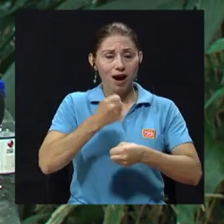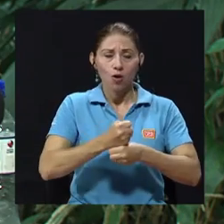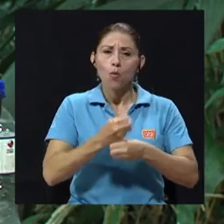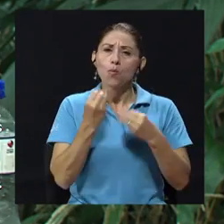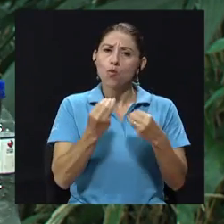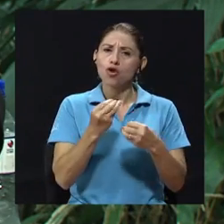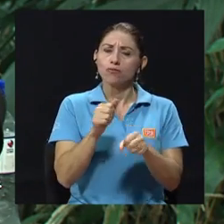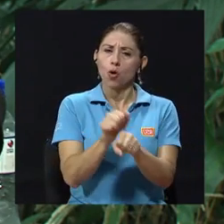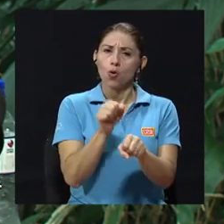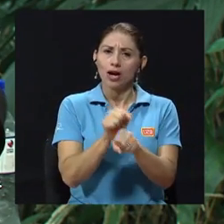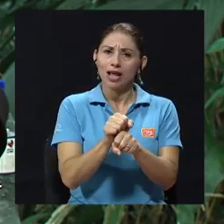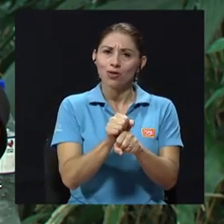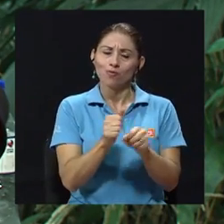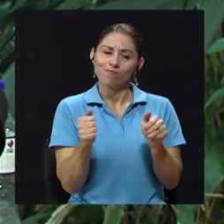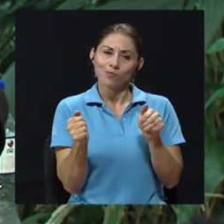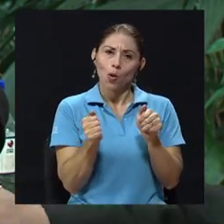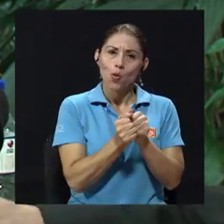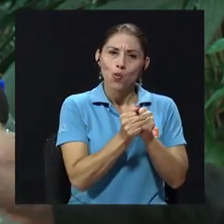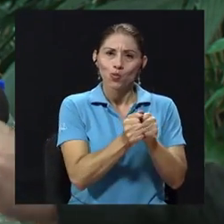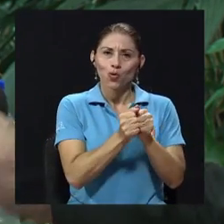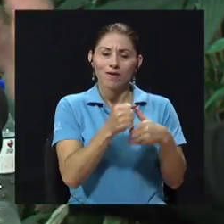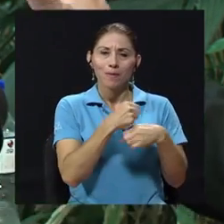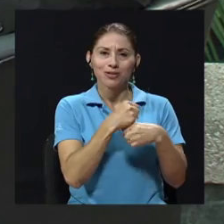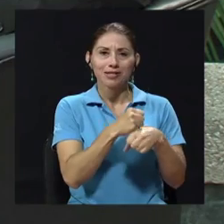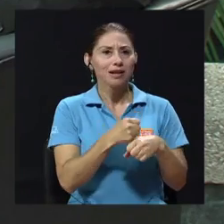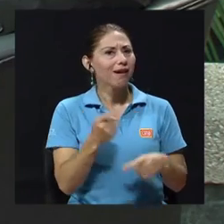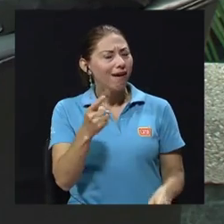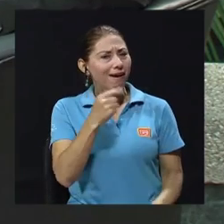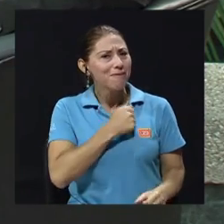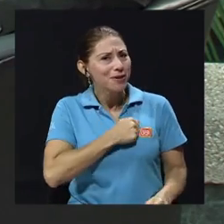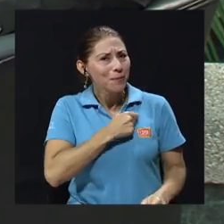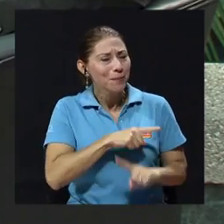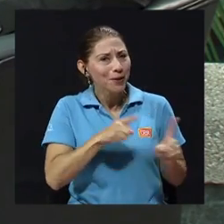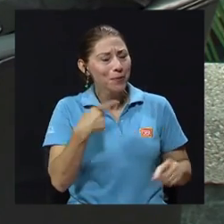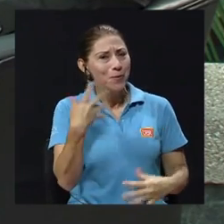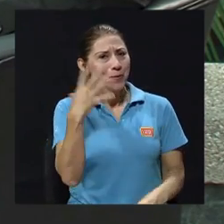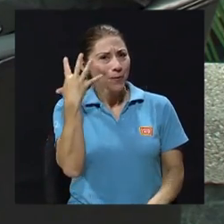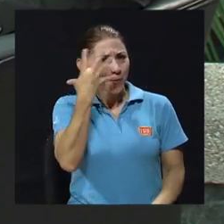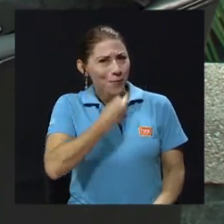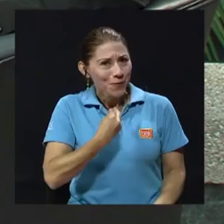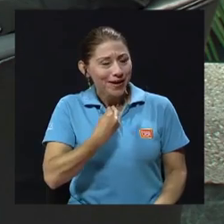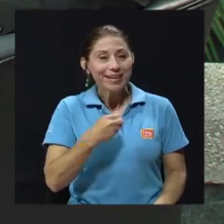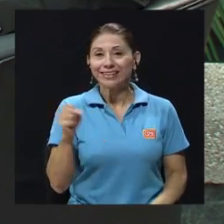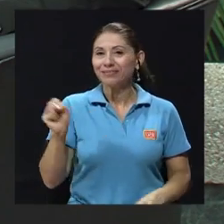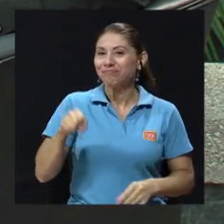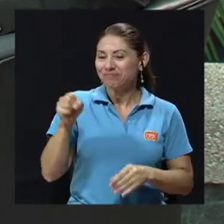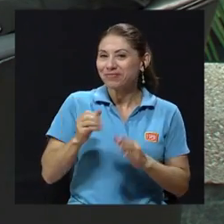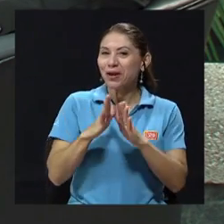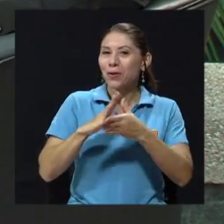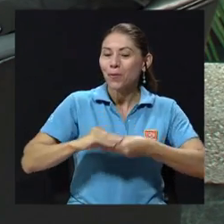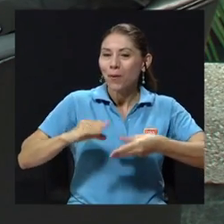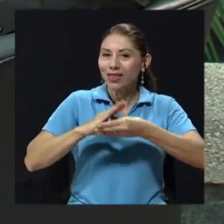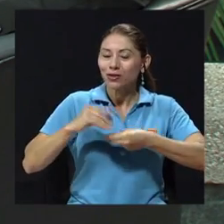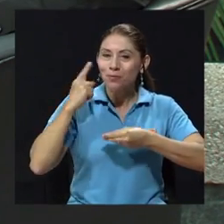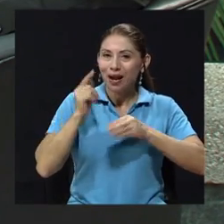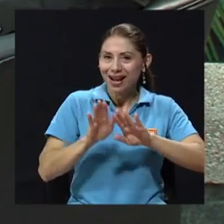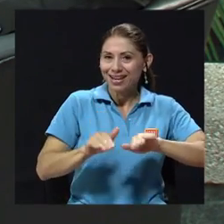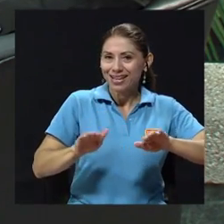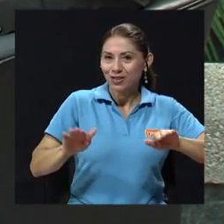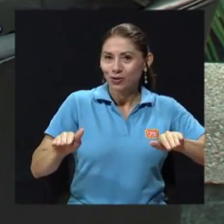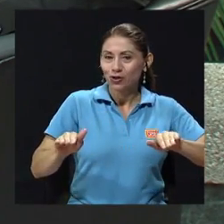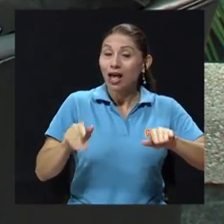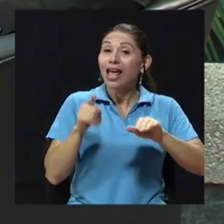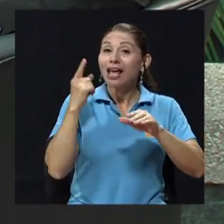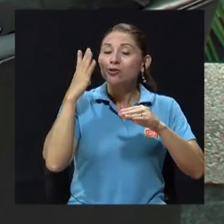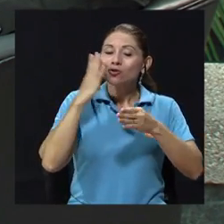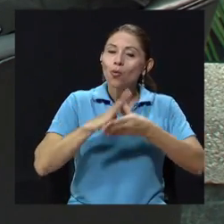concreto y conjunto que vamos a hacer. Perdón, me parece precioso. Literaria de los cuentos para niños, ¿verdad? Los cuentos van a tener